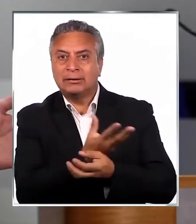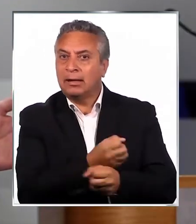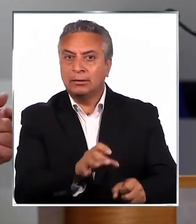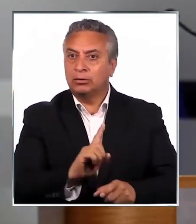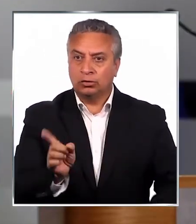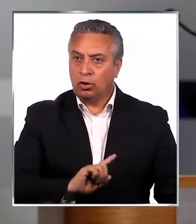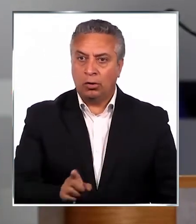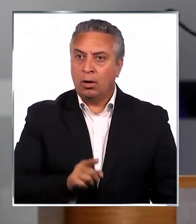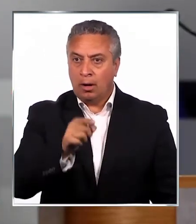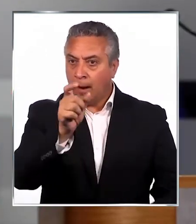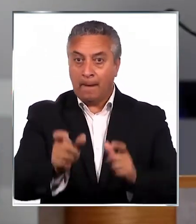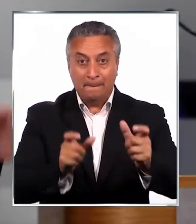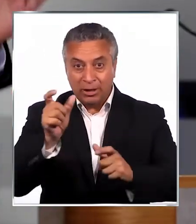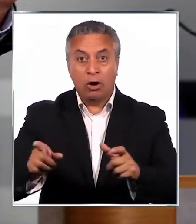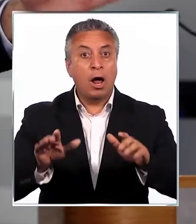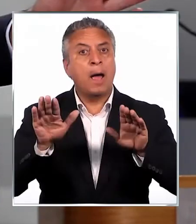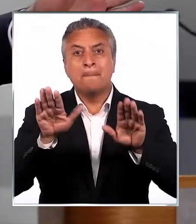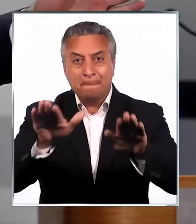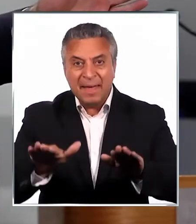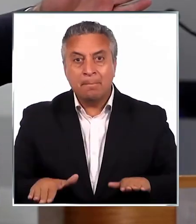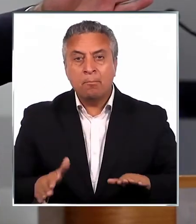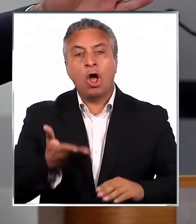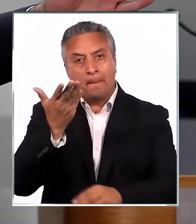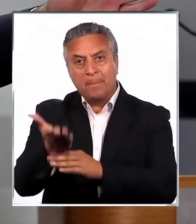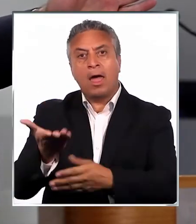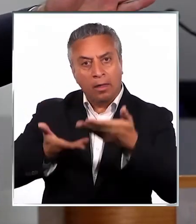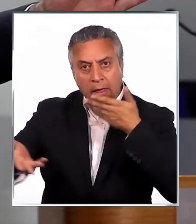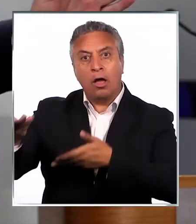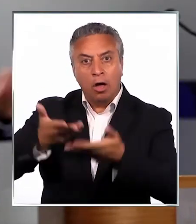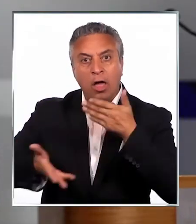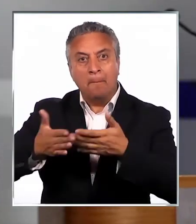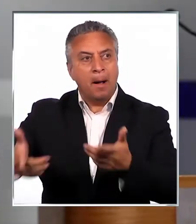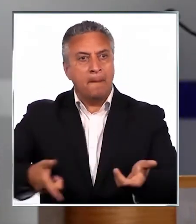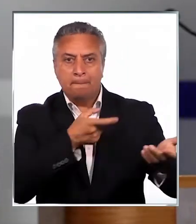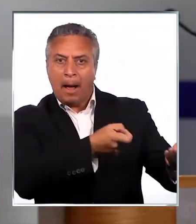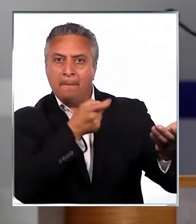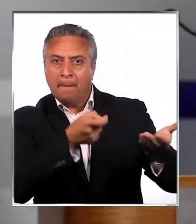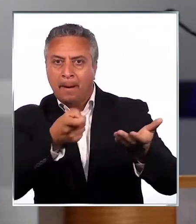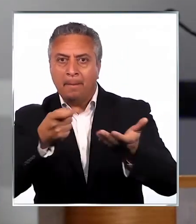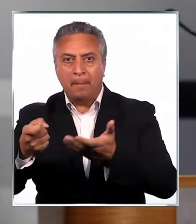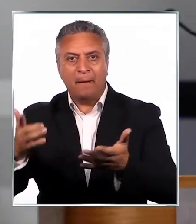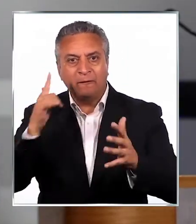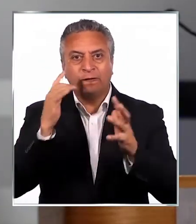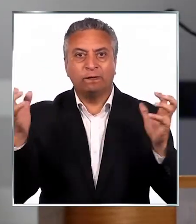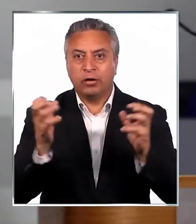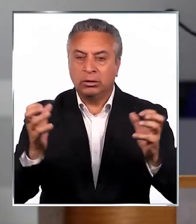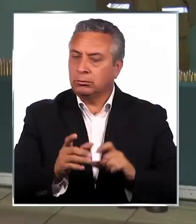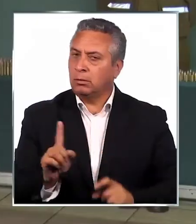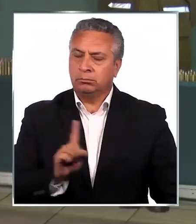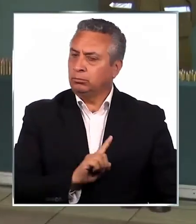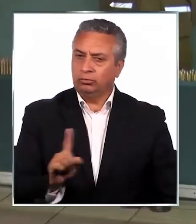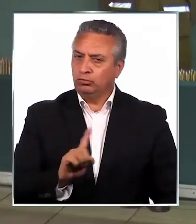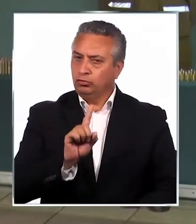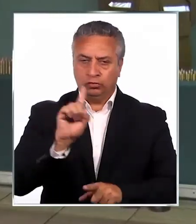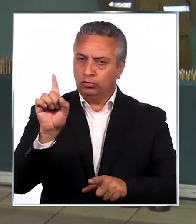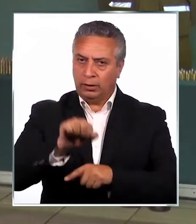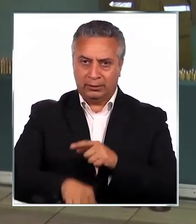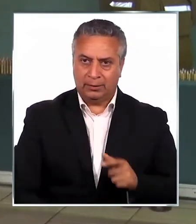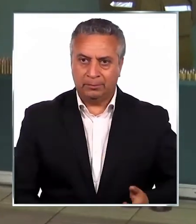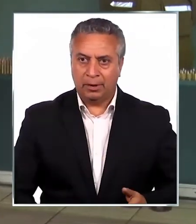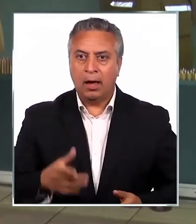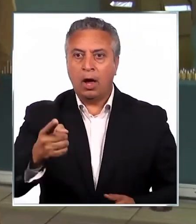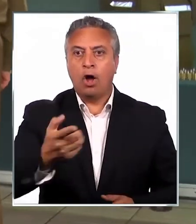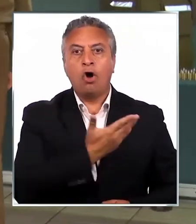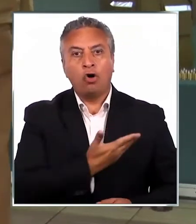las condiciones dadas para aquellas personas que al mismo tiempo piden diálogo y al mismo tiempo reivindican hechos de violencia. En el gobierno